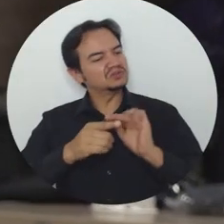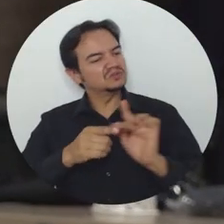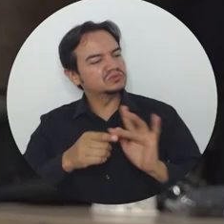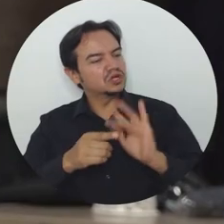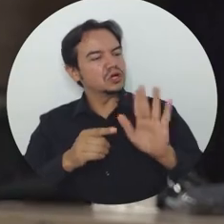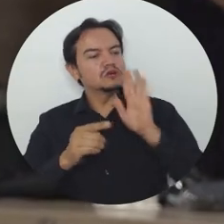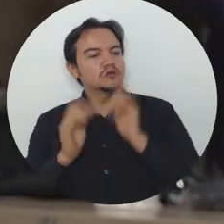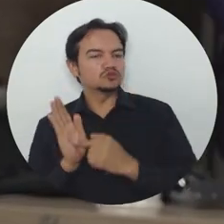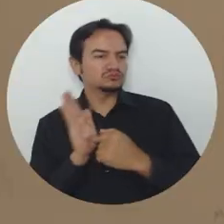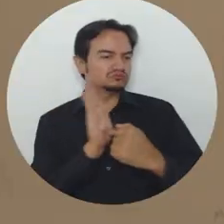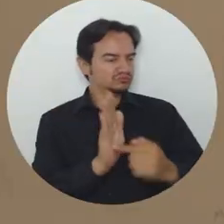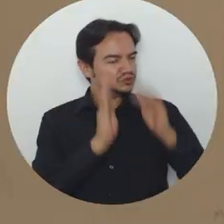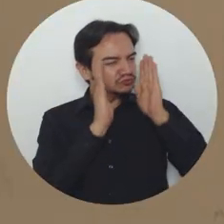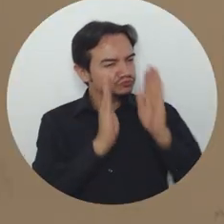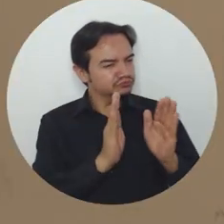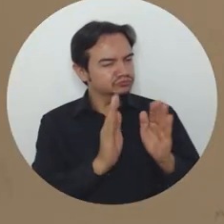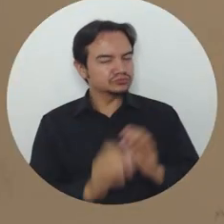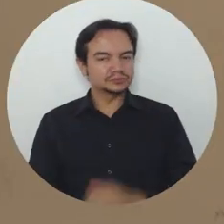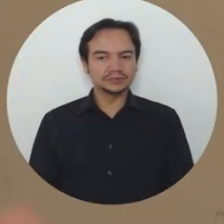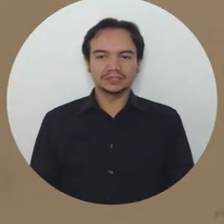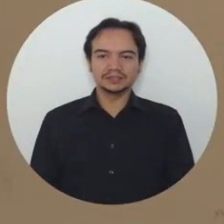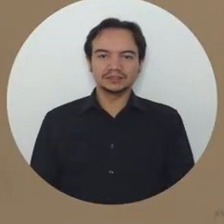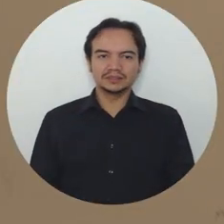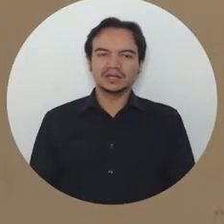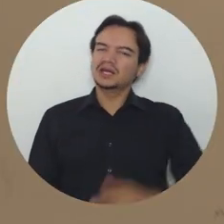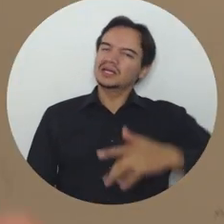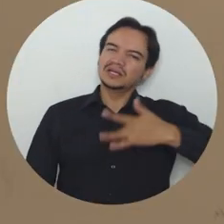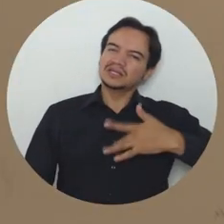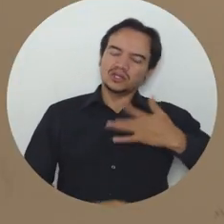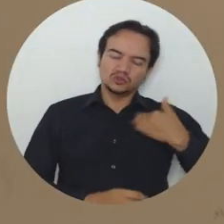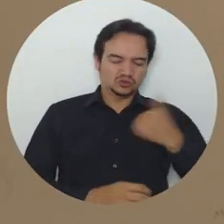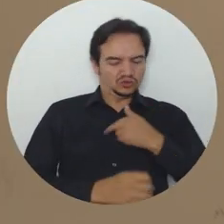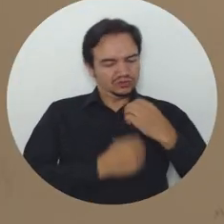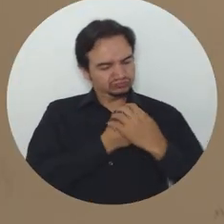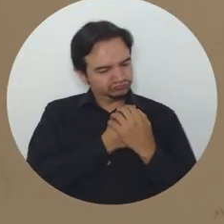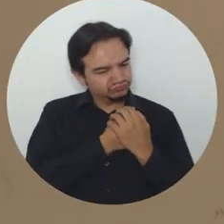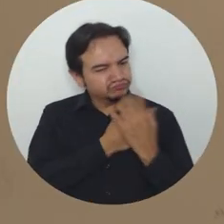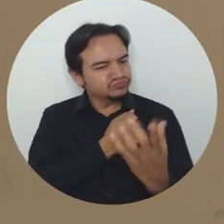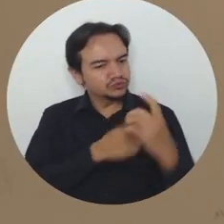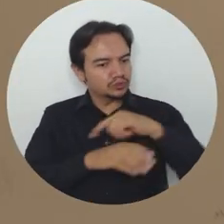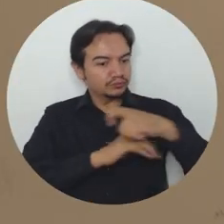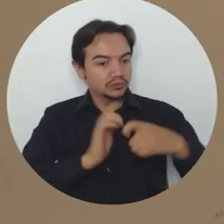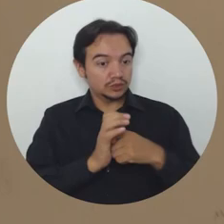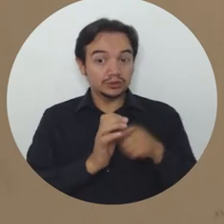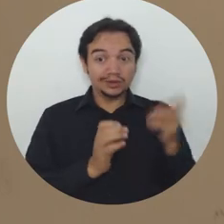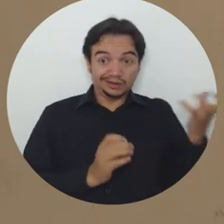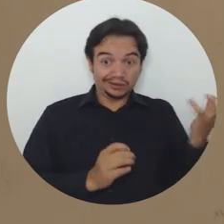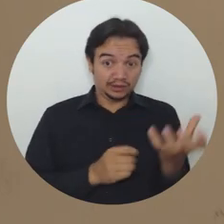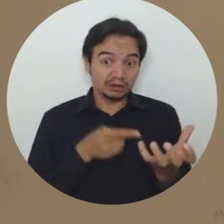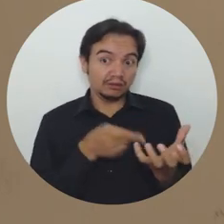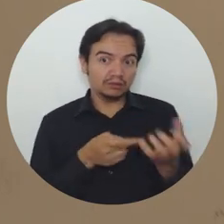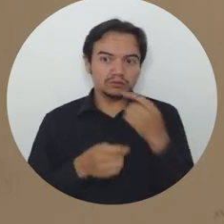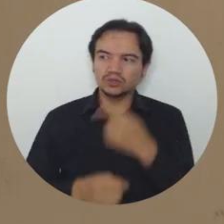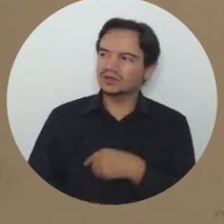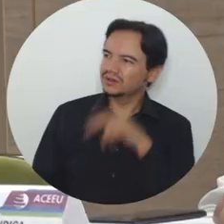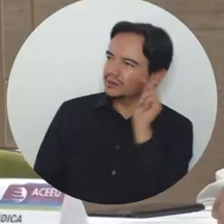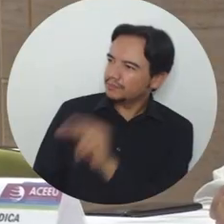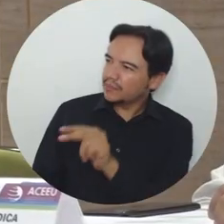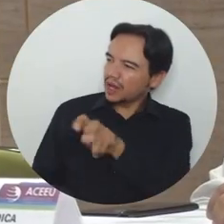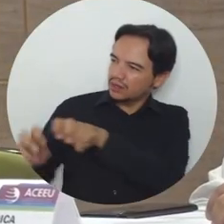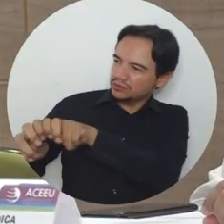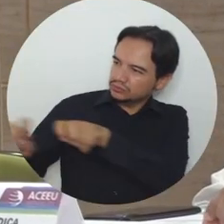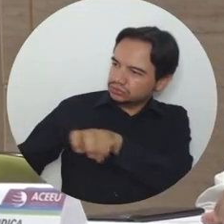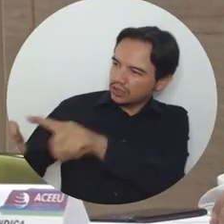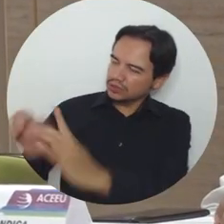Universidad de Magdalena. Creo que hablamos como muy abiertamente, muy sinceramente. Ellos dijeron que era el panel un poco más